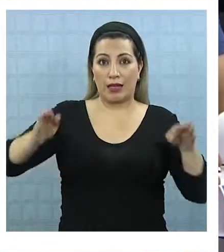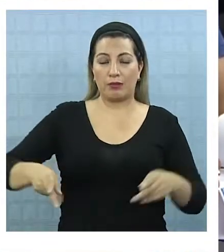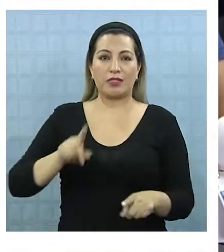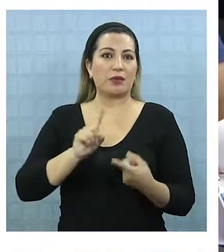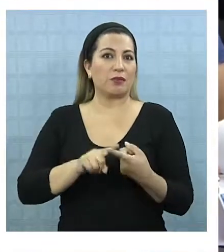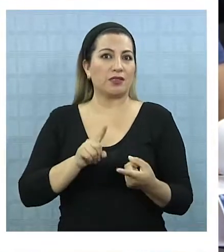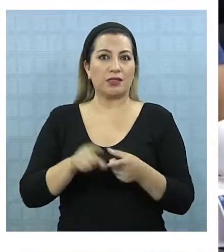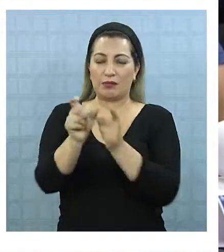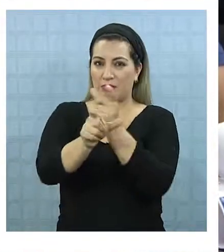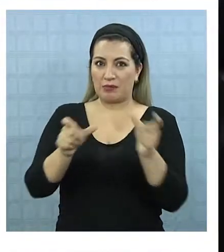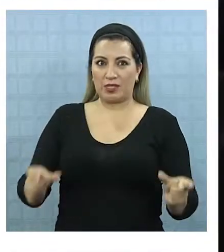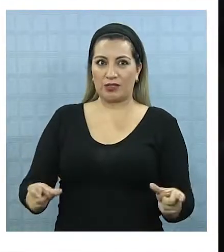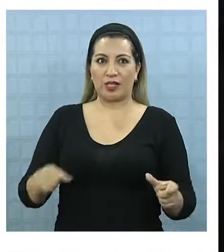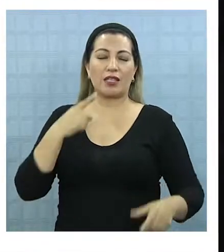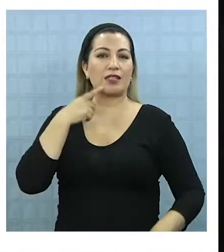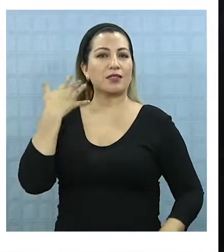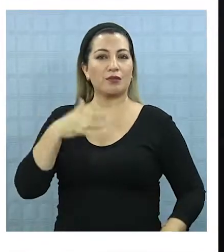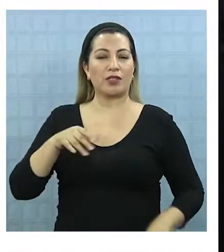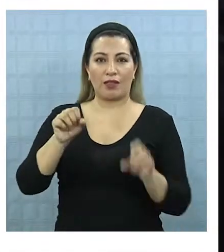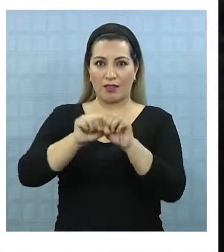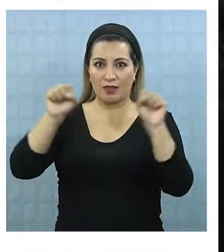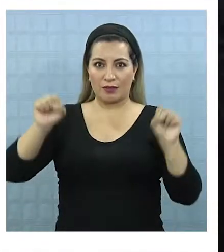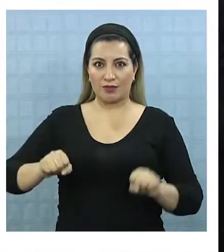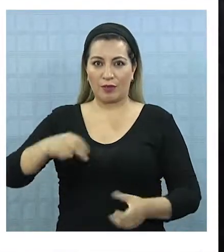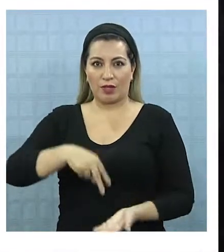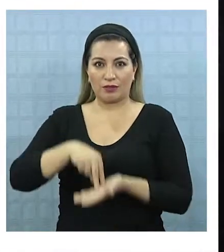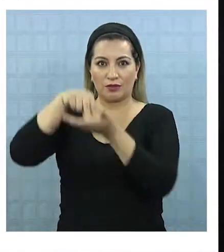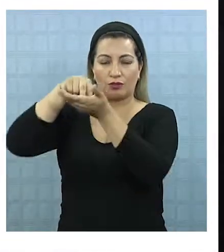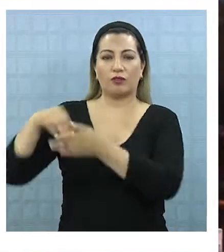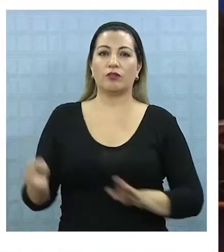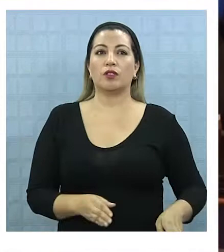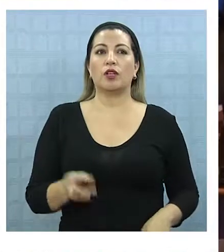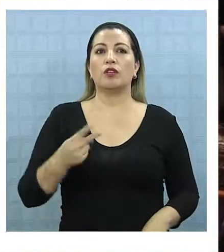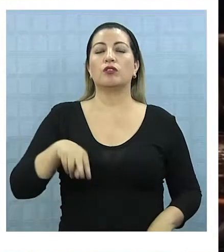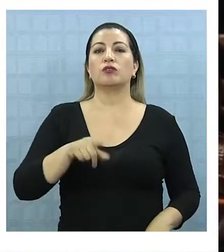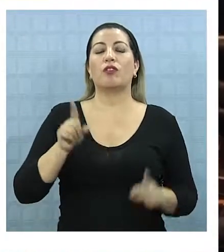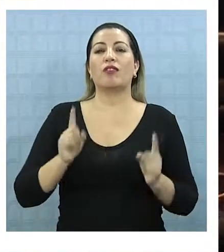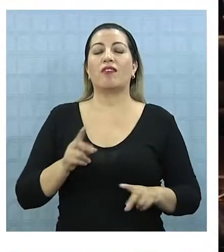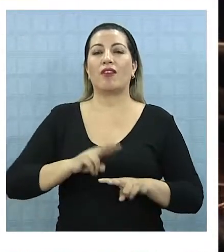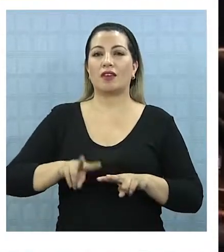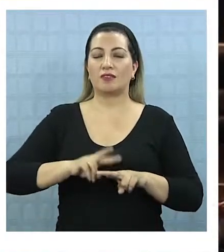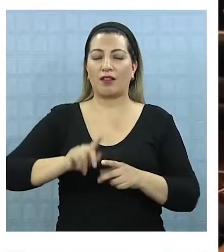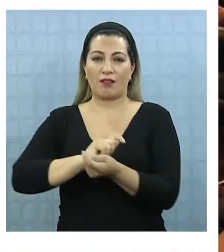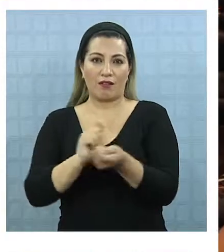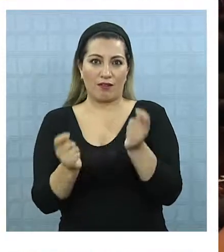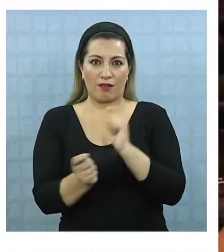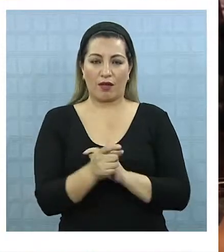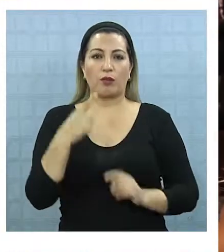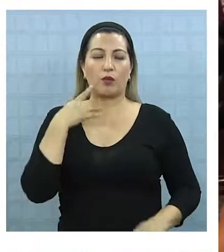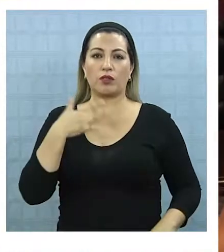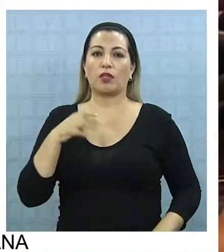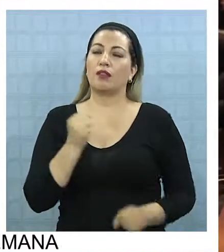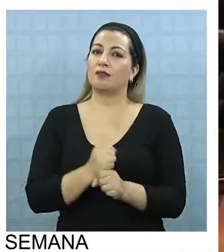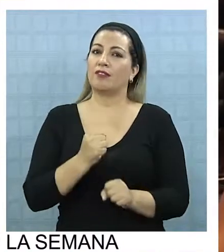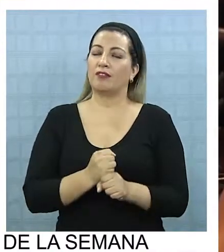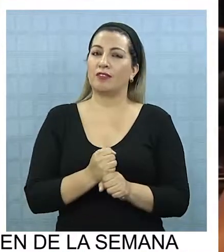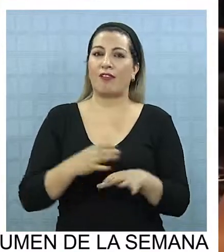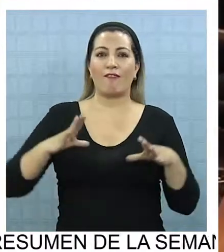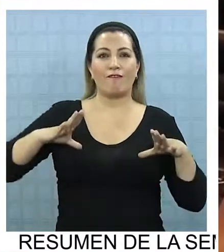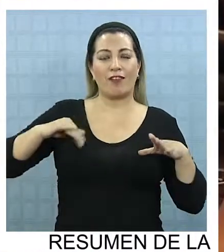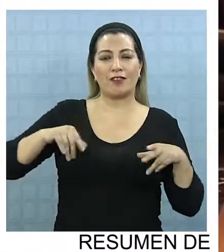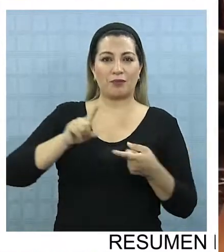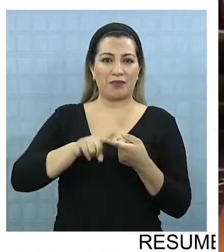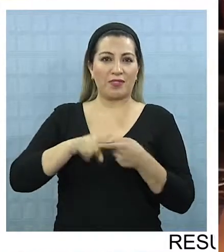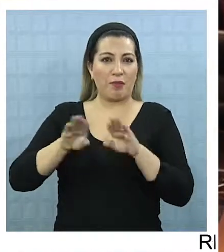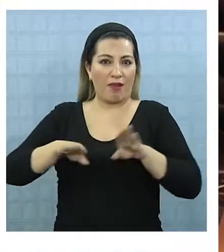participan actores que son la base del sistema franco. Tenemos que hacer los cambios que corresponden y por eso estamos trabajando. Feliz de participar